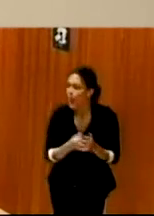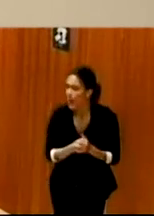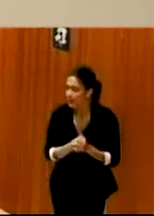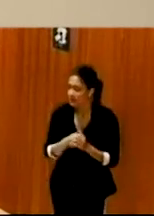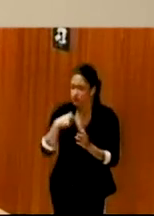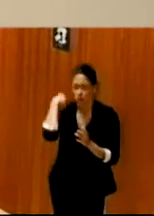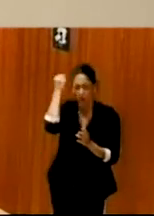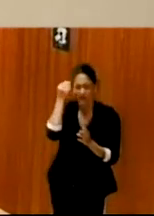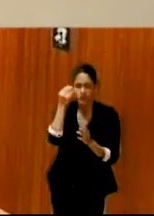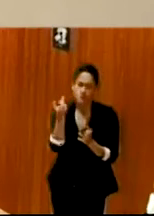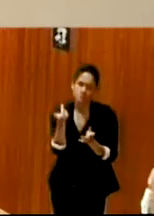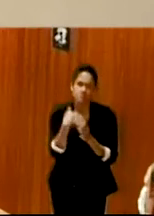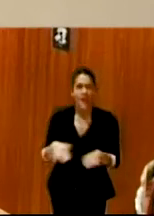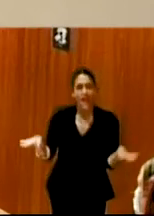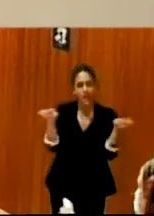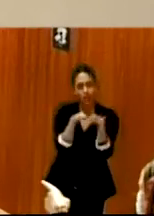Igualdad.